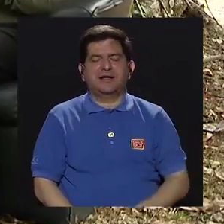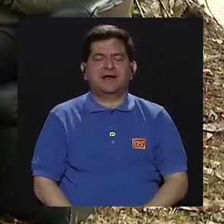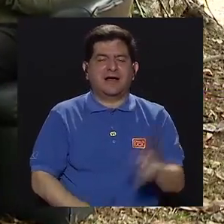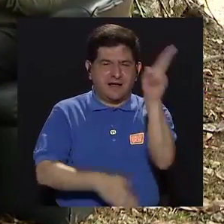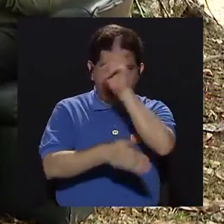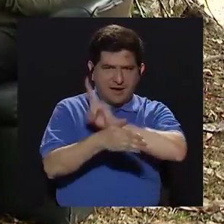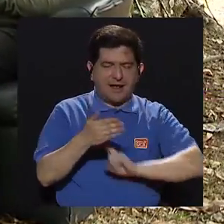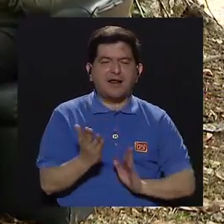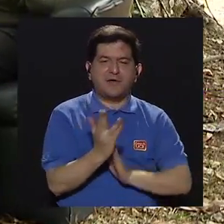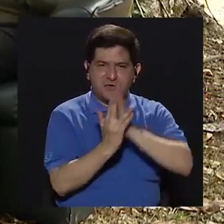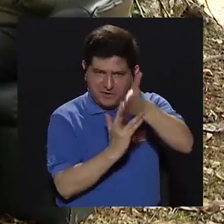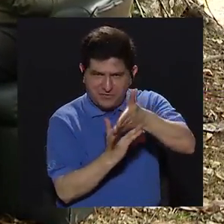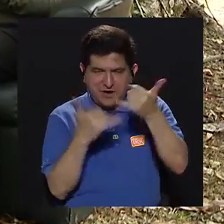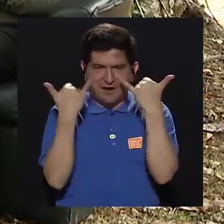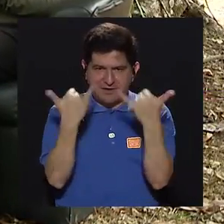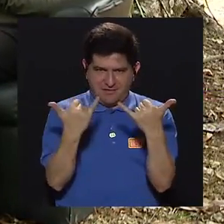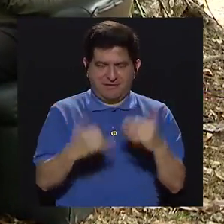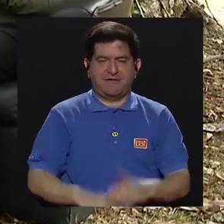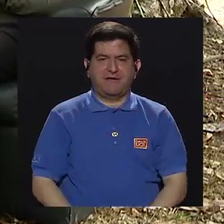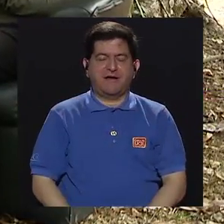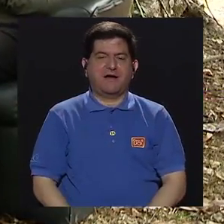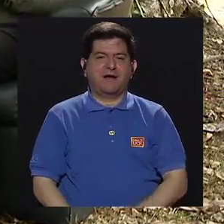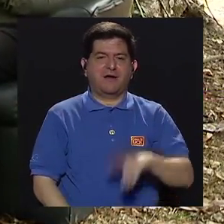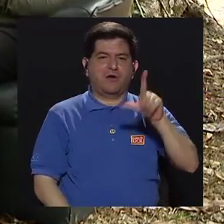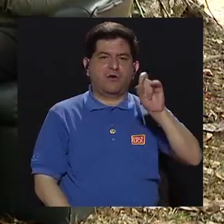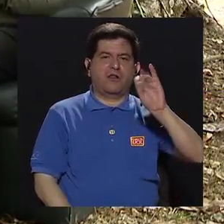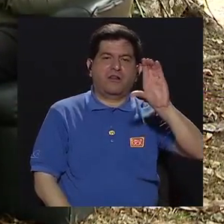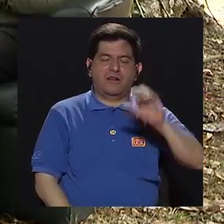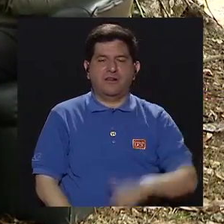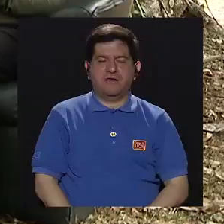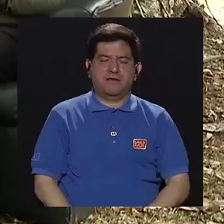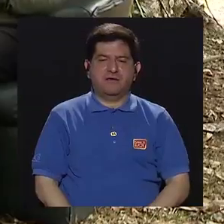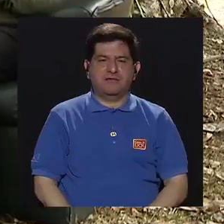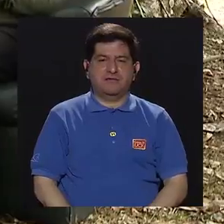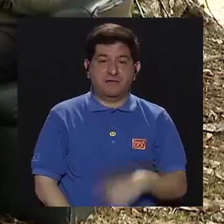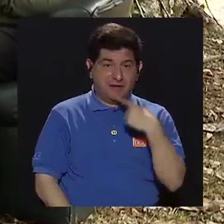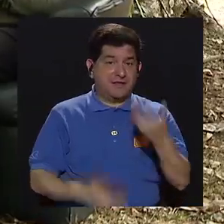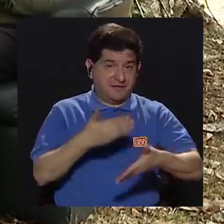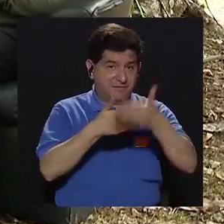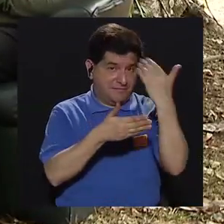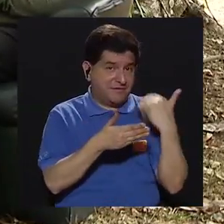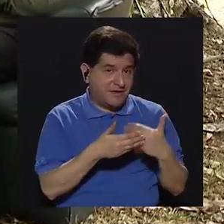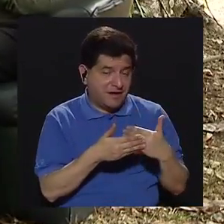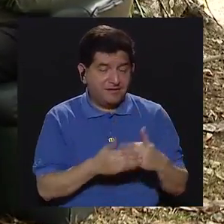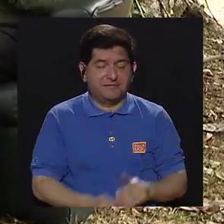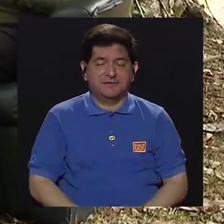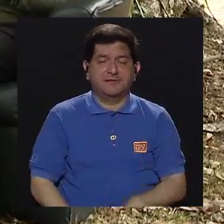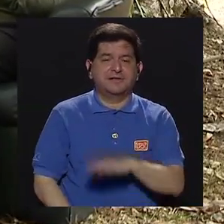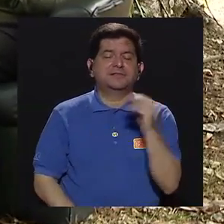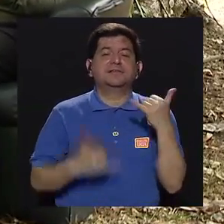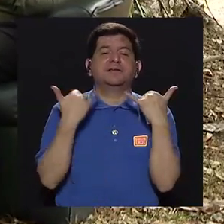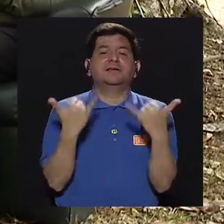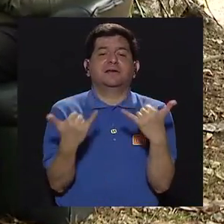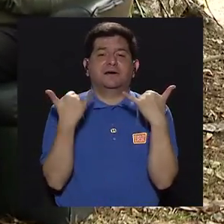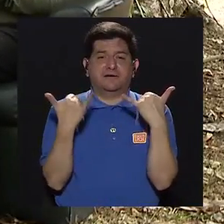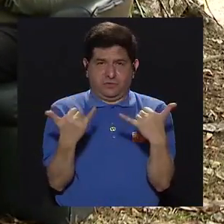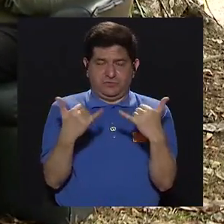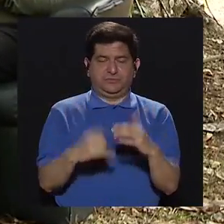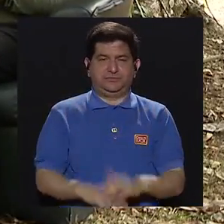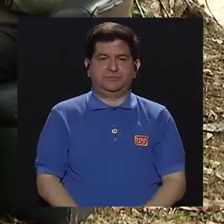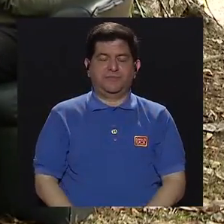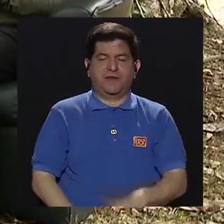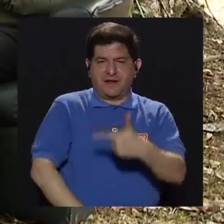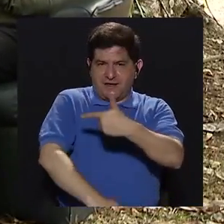campus universitario, ya con niveles de licenciatura que le acabo de mencionar, y actualmente